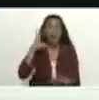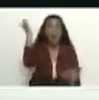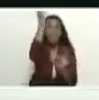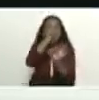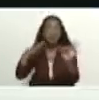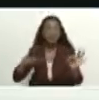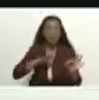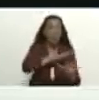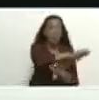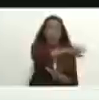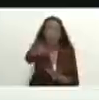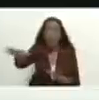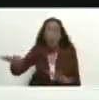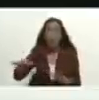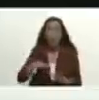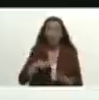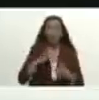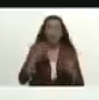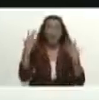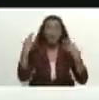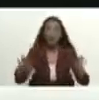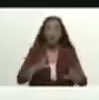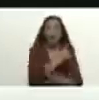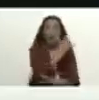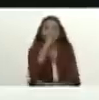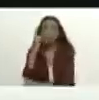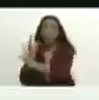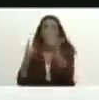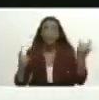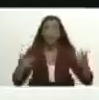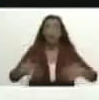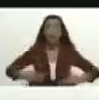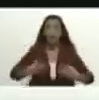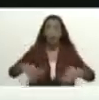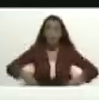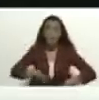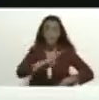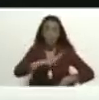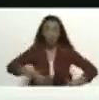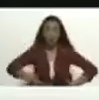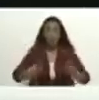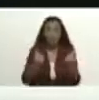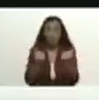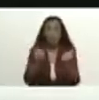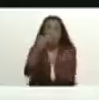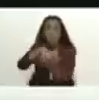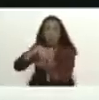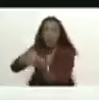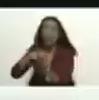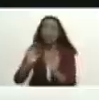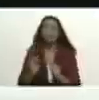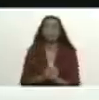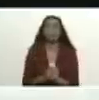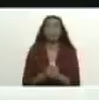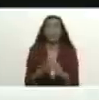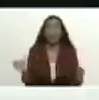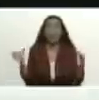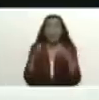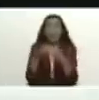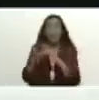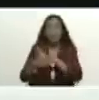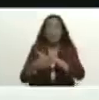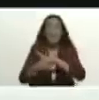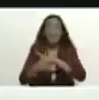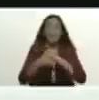defendiendo todos los espacios naturales que hay que preservar Brasil tiene un conjunto de técnicas